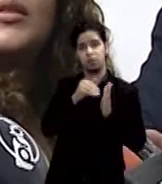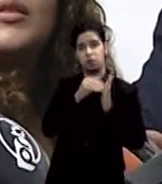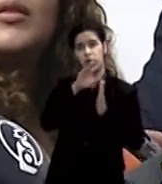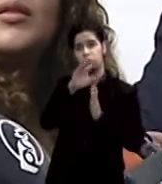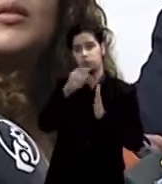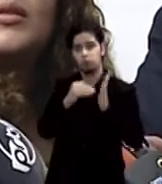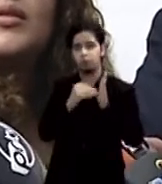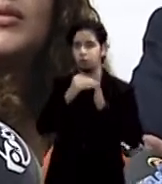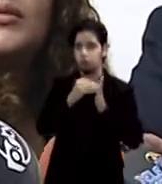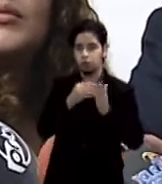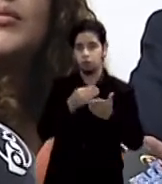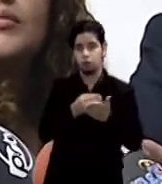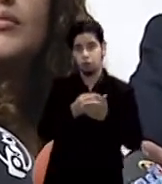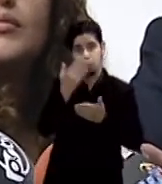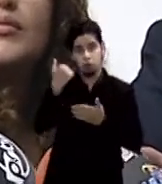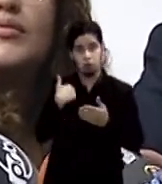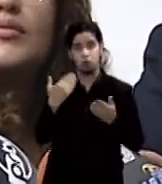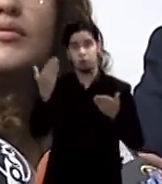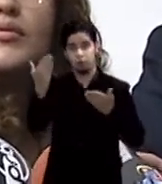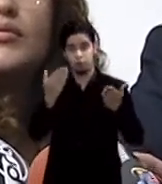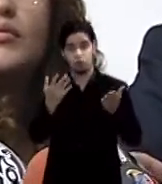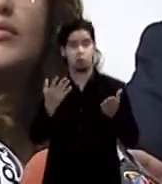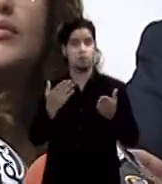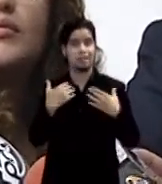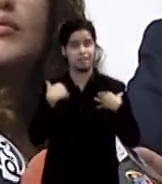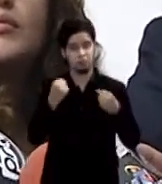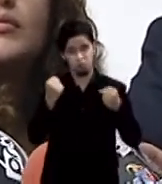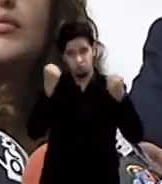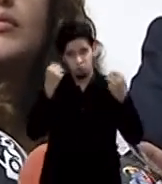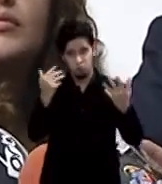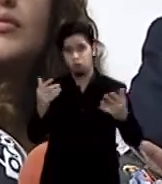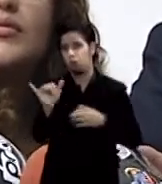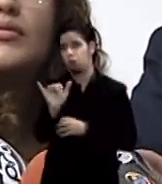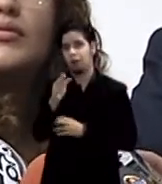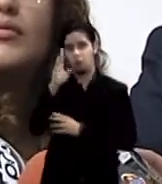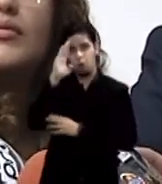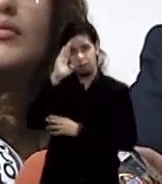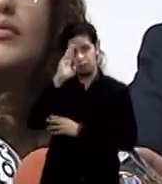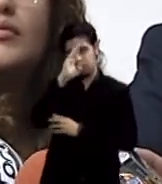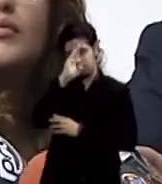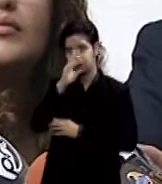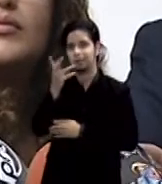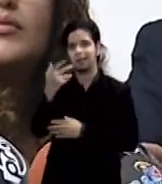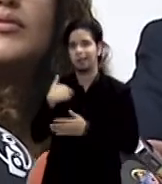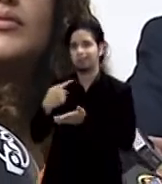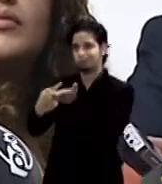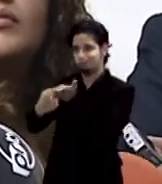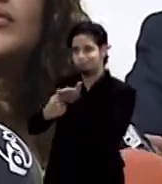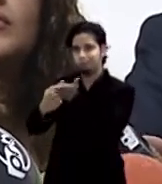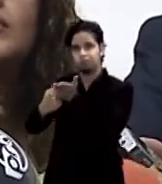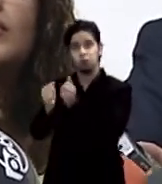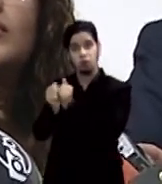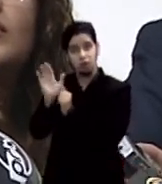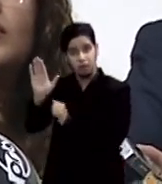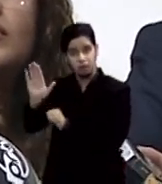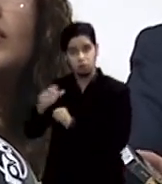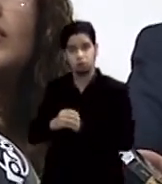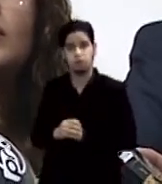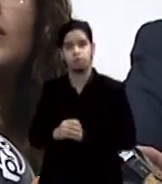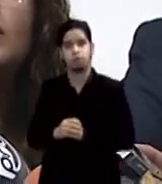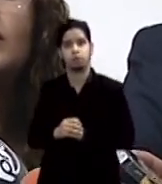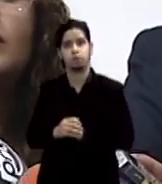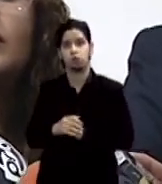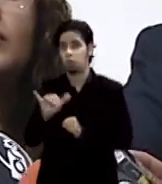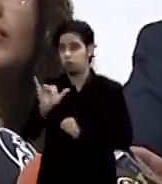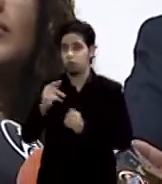pasa es que los servicios de salud son muchos verdad también están los hospitales con los hospitales se está hablando con ellos de manera particular se está hablando lo que